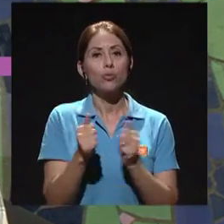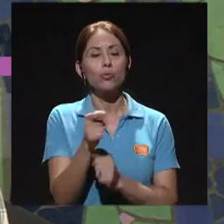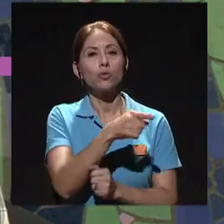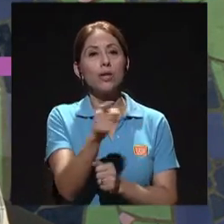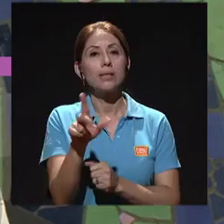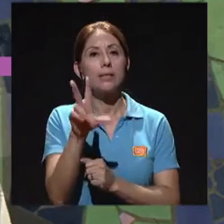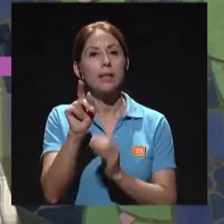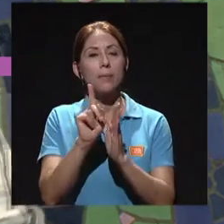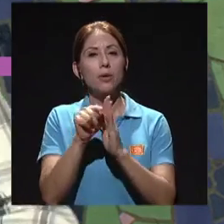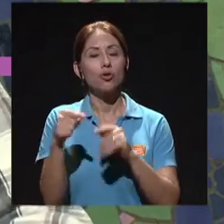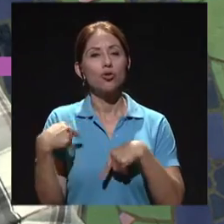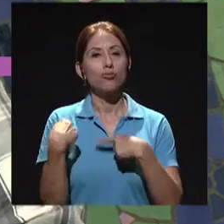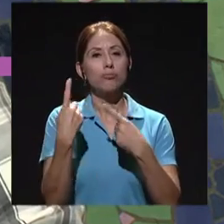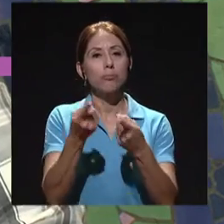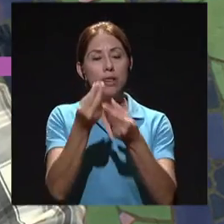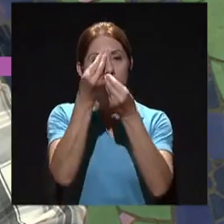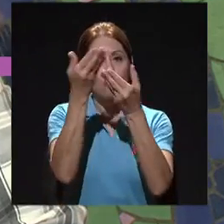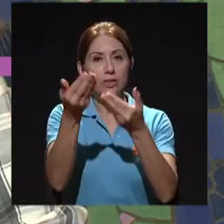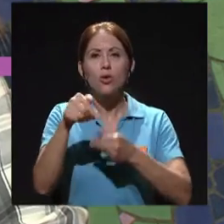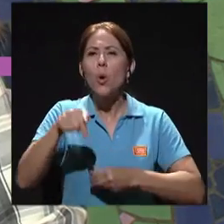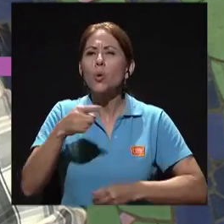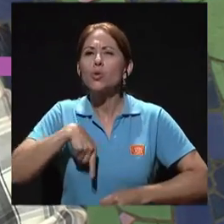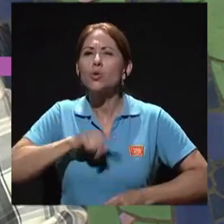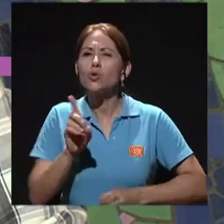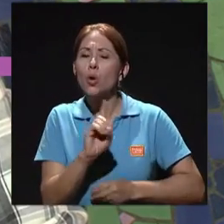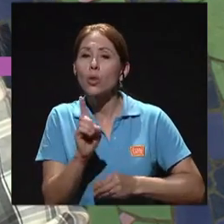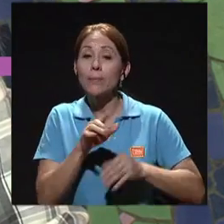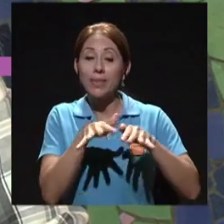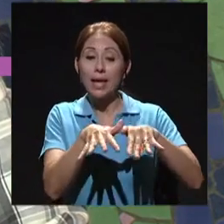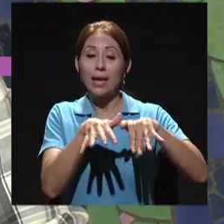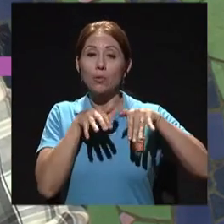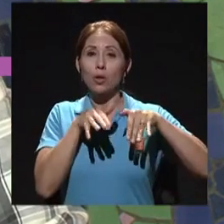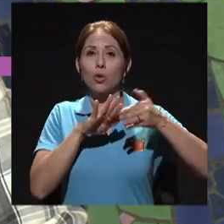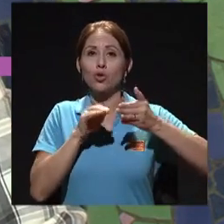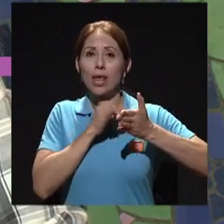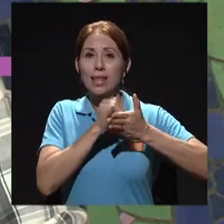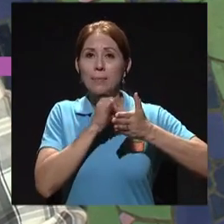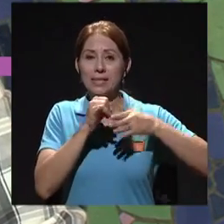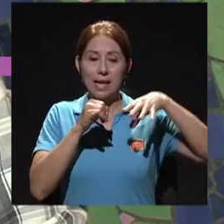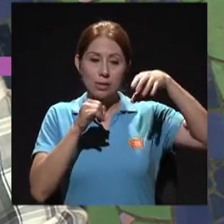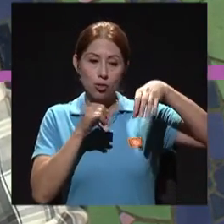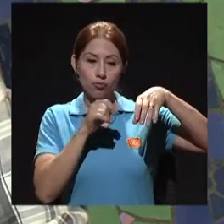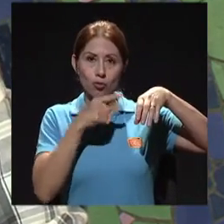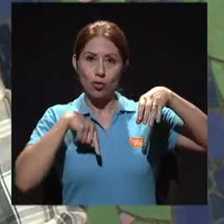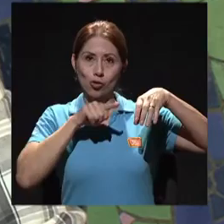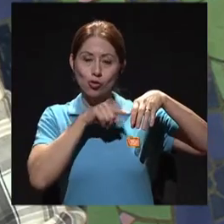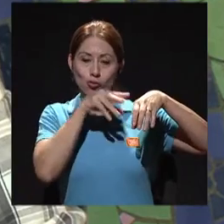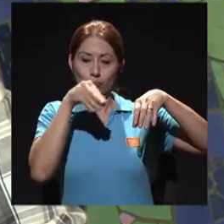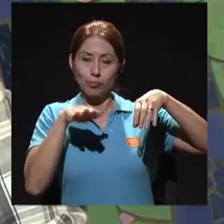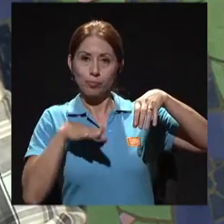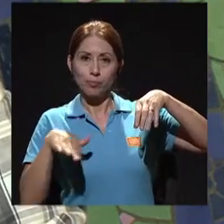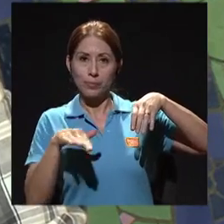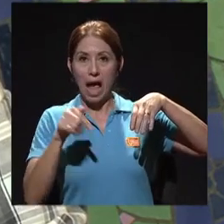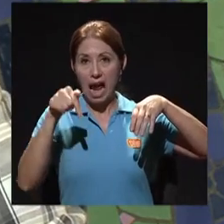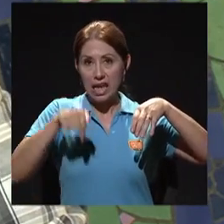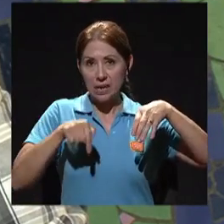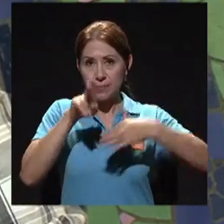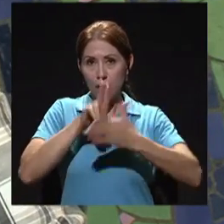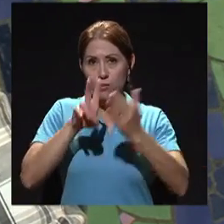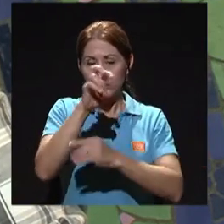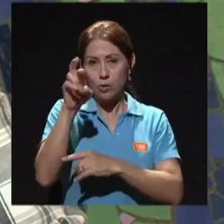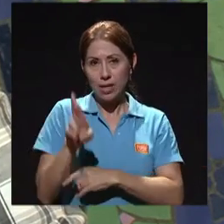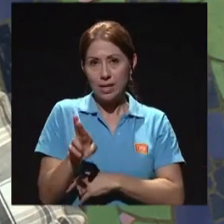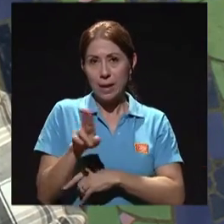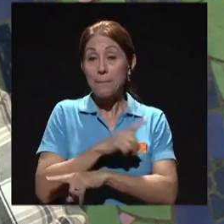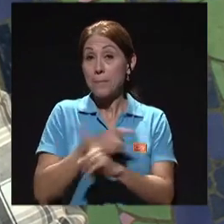de información. Hoy nos ubicamos en las afueras del auditorio de la Ciudad de la Investigación, aquí en la Universidad de Costa Rica. Pero antes